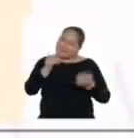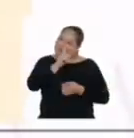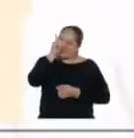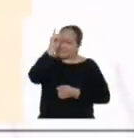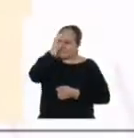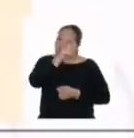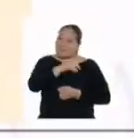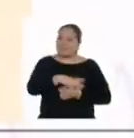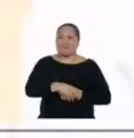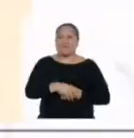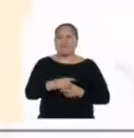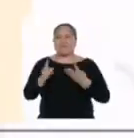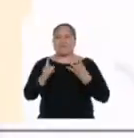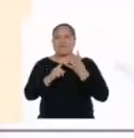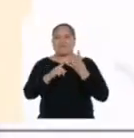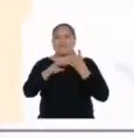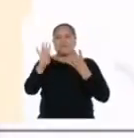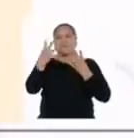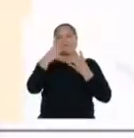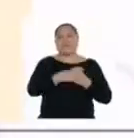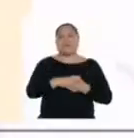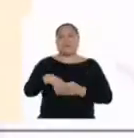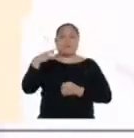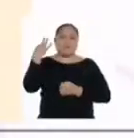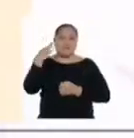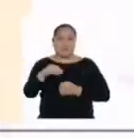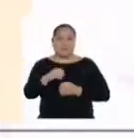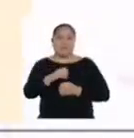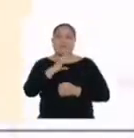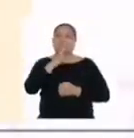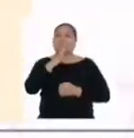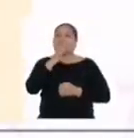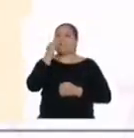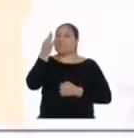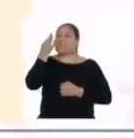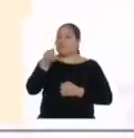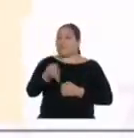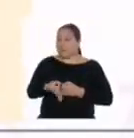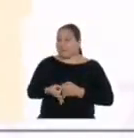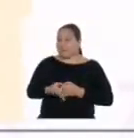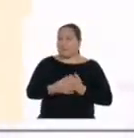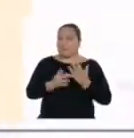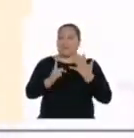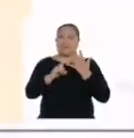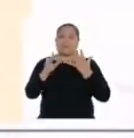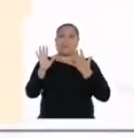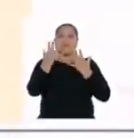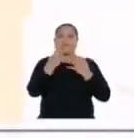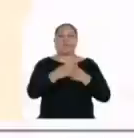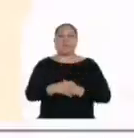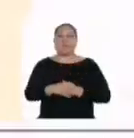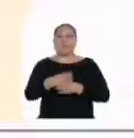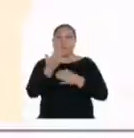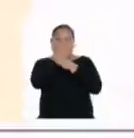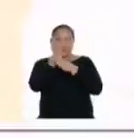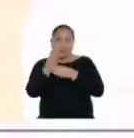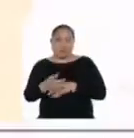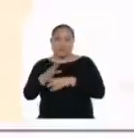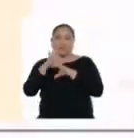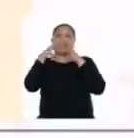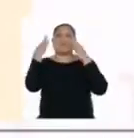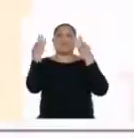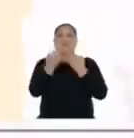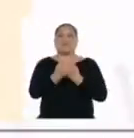no es tan difícil! Cuatro, siempre hablar con la verdad. Cinco, compartir en